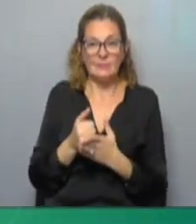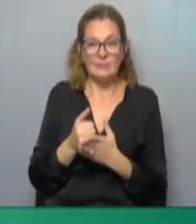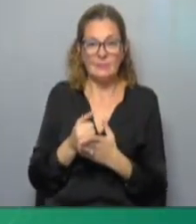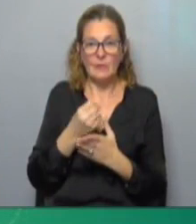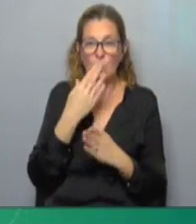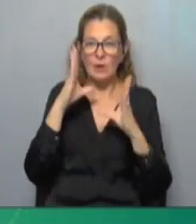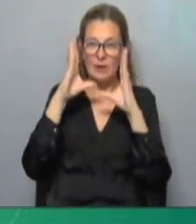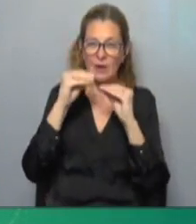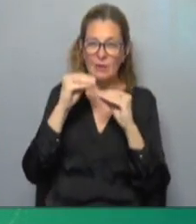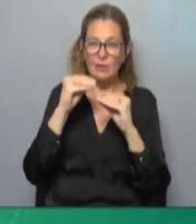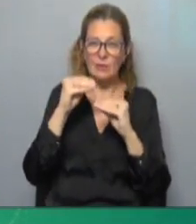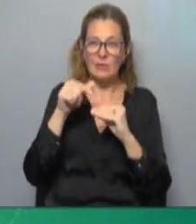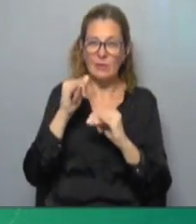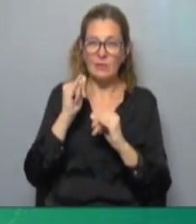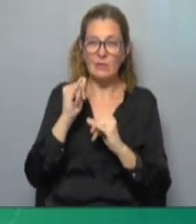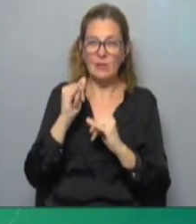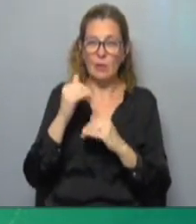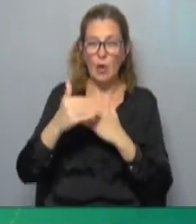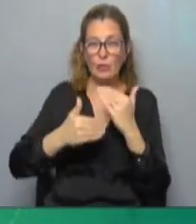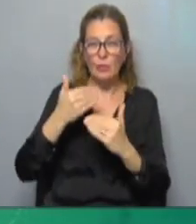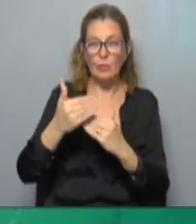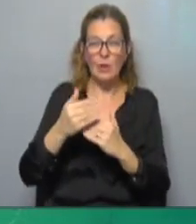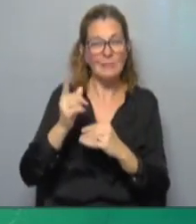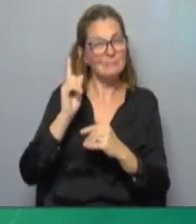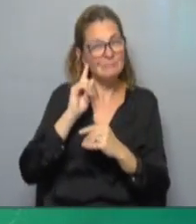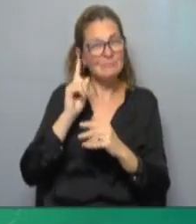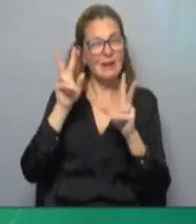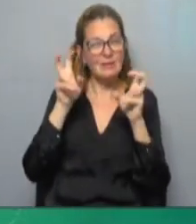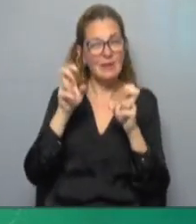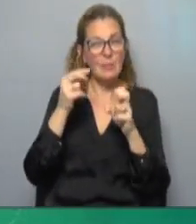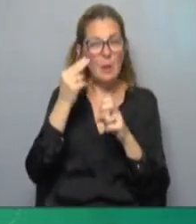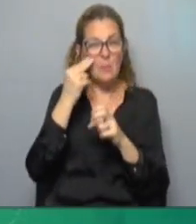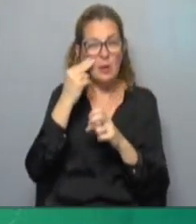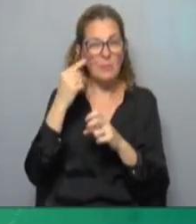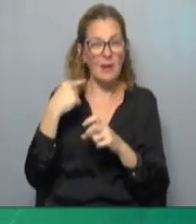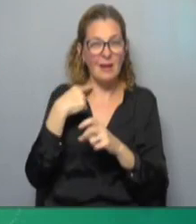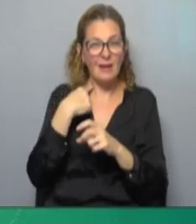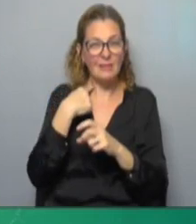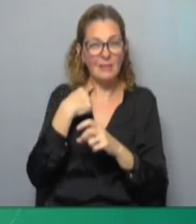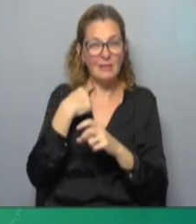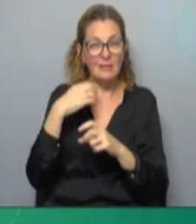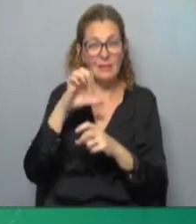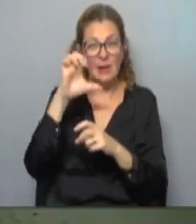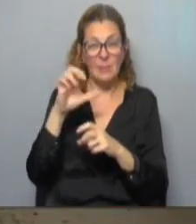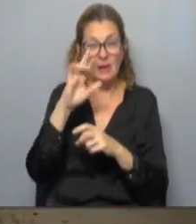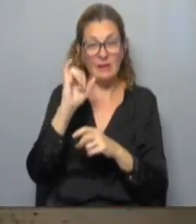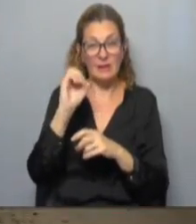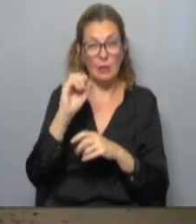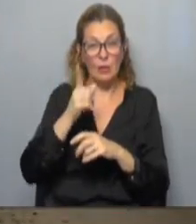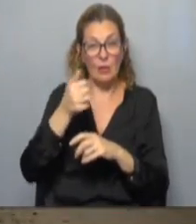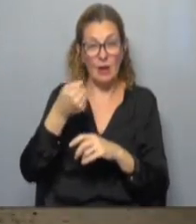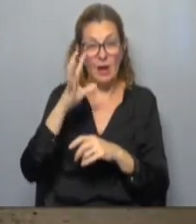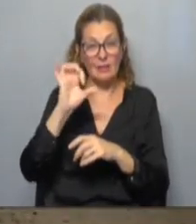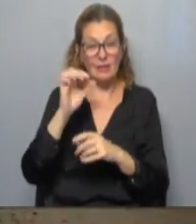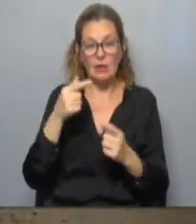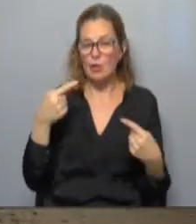Buenas noches, Martín. Sí, continúa resonando el conflicto de Supergas. La empresa Rio Gas volvió a rechazar